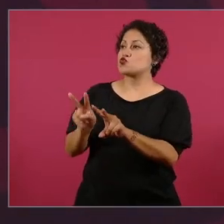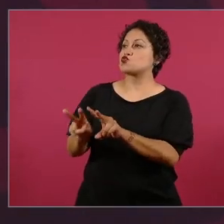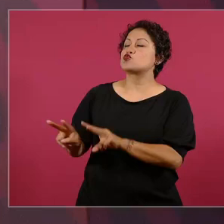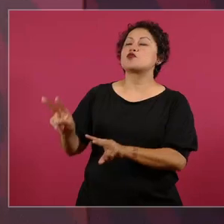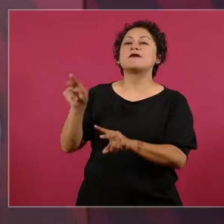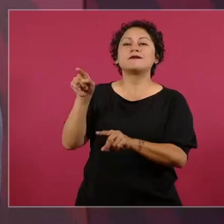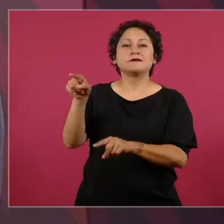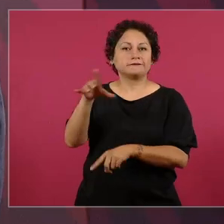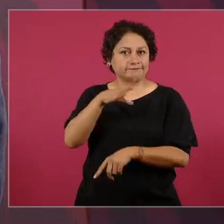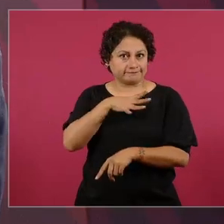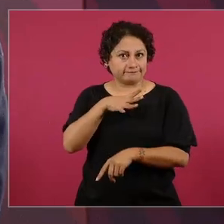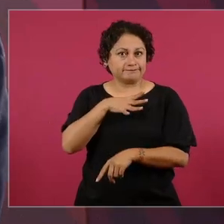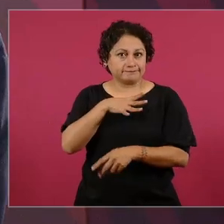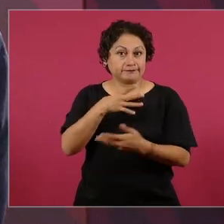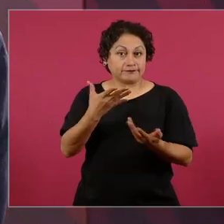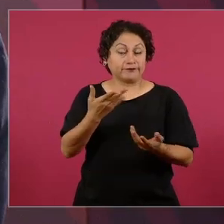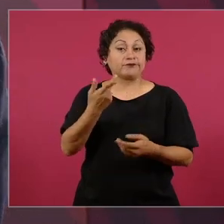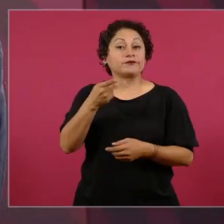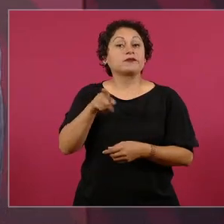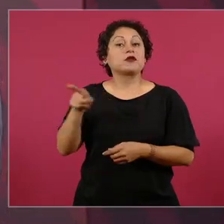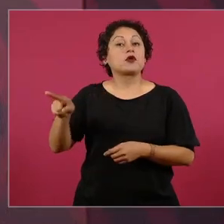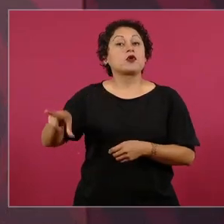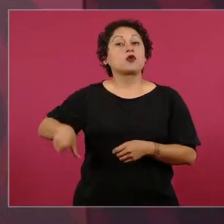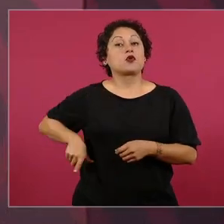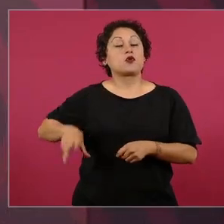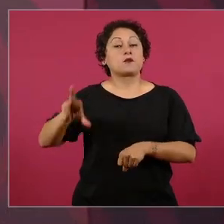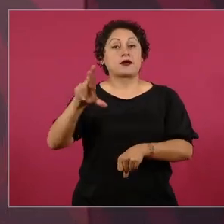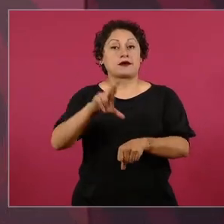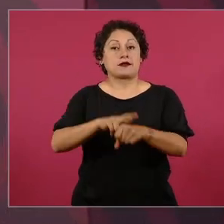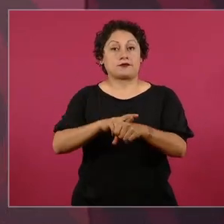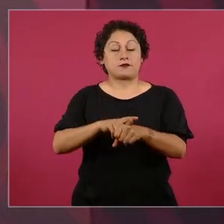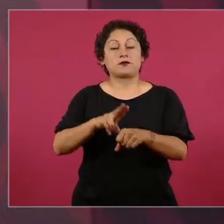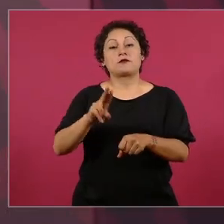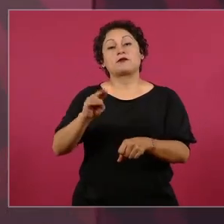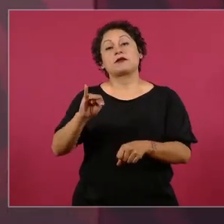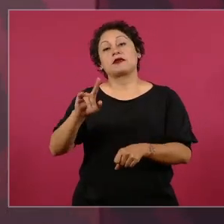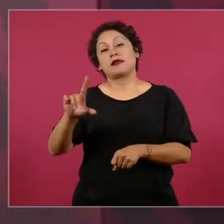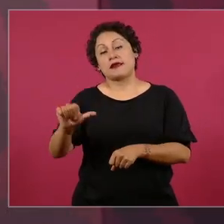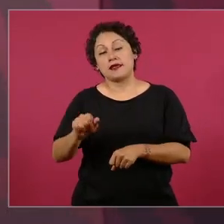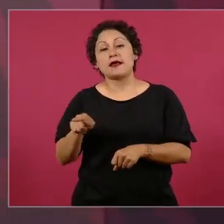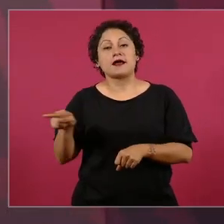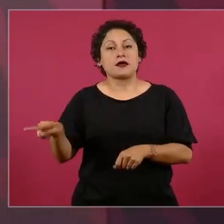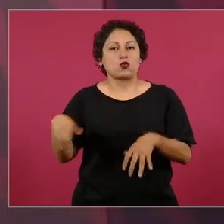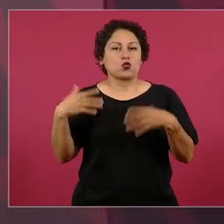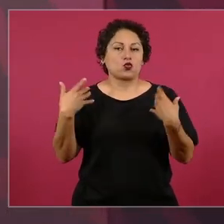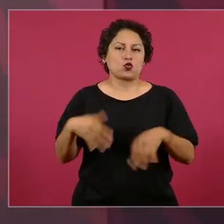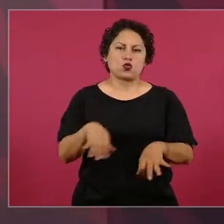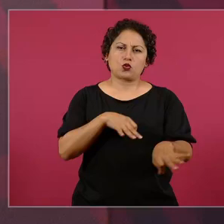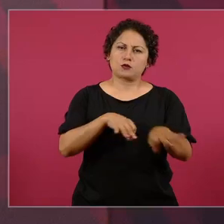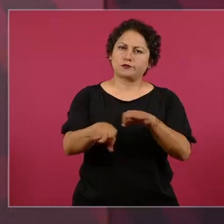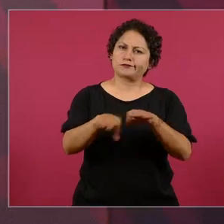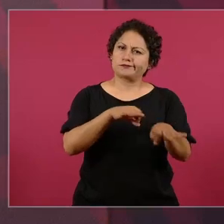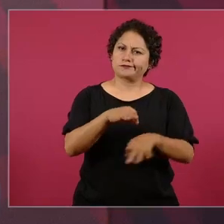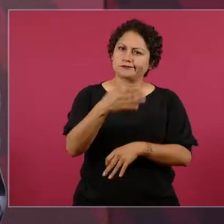El gobernador Vila hizo un buen trabajo y